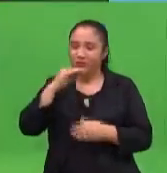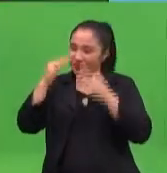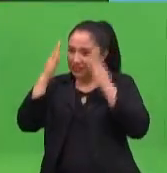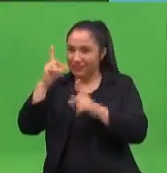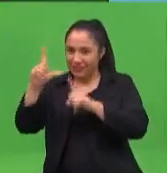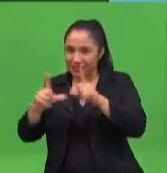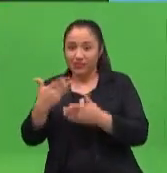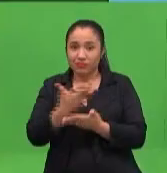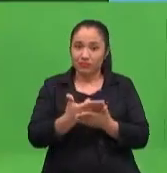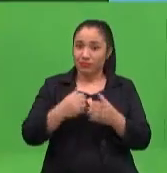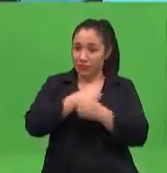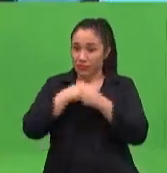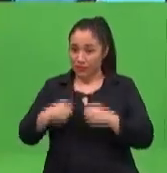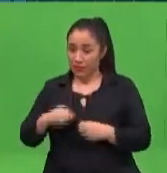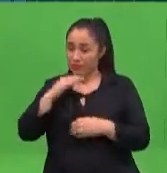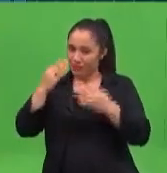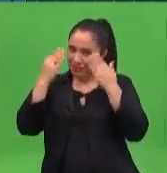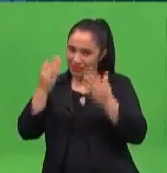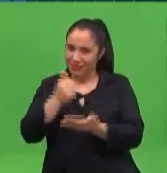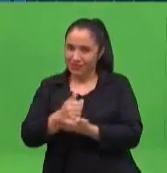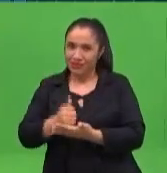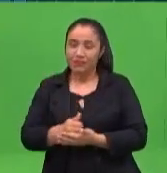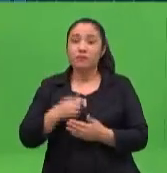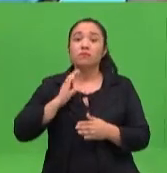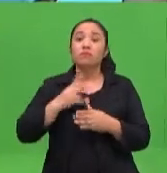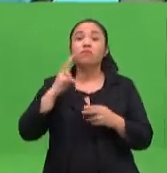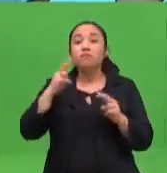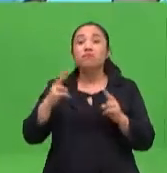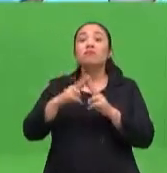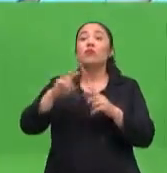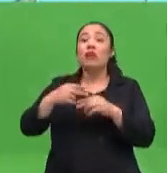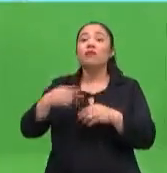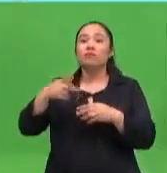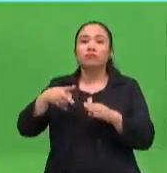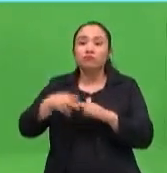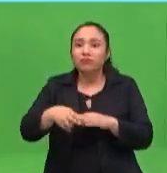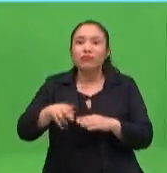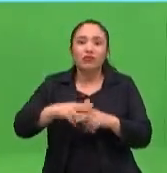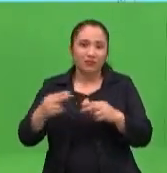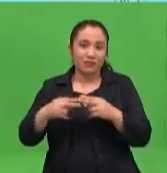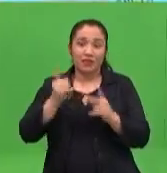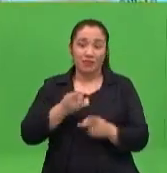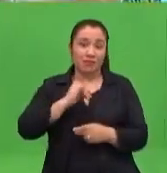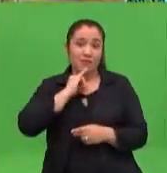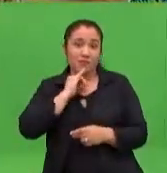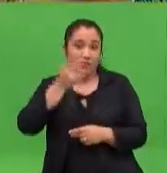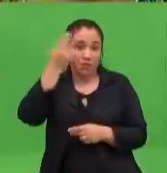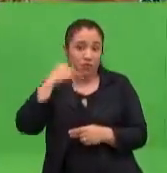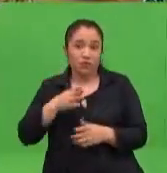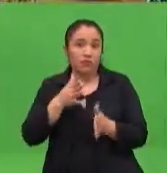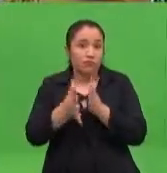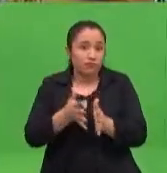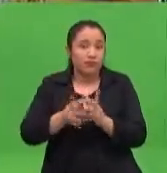gracias. amable a usted. Gracias a ustedes. Muchas gracias. Nosotros nos encontramos a la vuelta de la pausa. Gracias, Noemí, que nos acompaña también en Lenguaje de Señas.